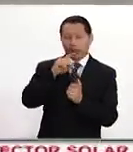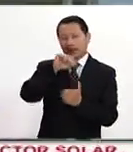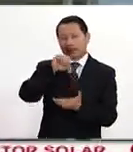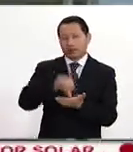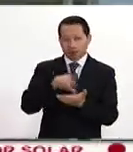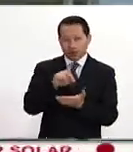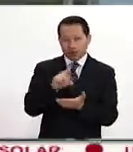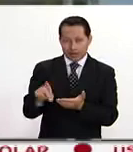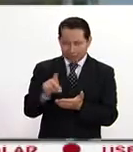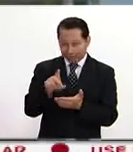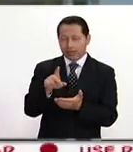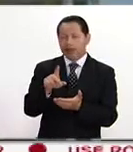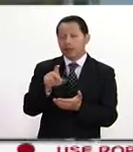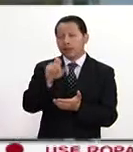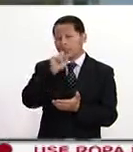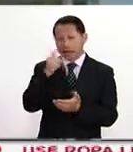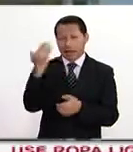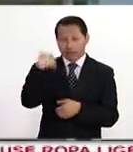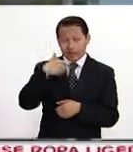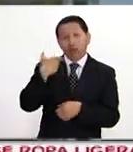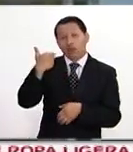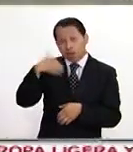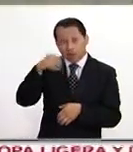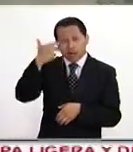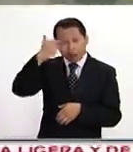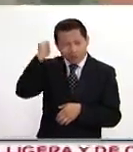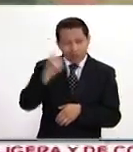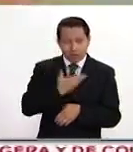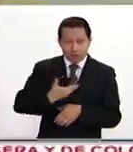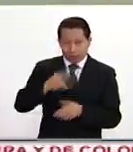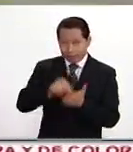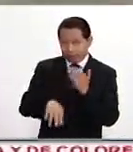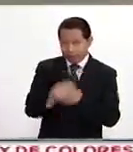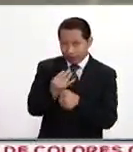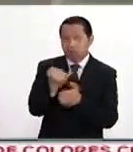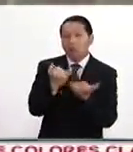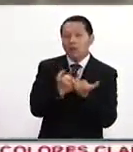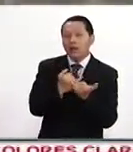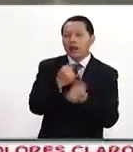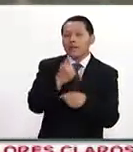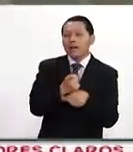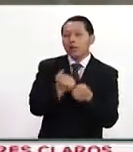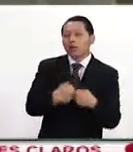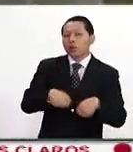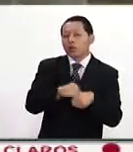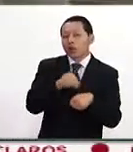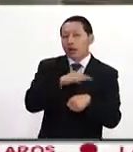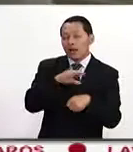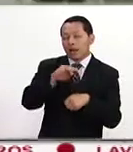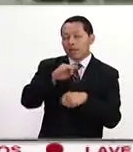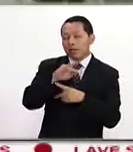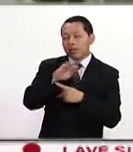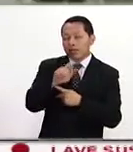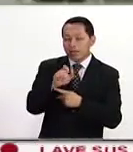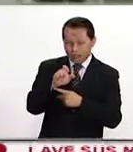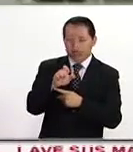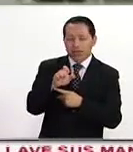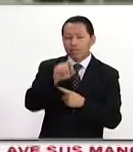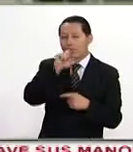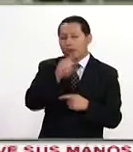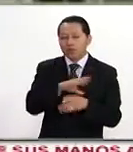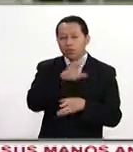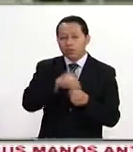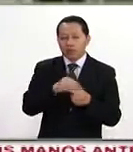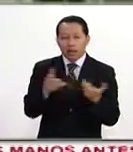el PSDB, fue candidato a presidencia en 2014, fue el principal socio de Michel Temer en toda la